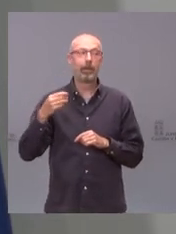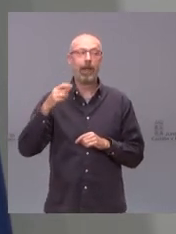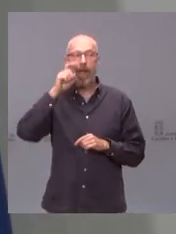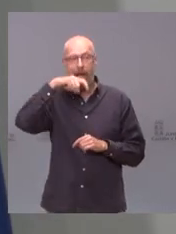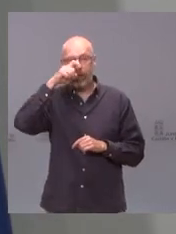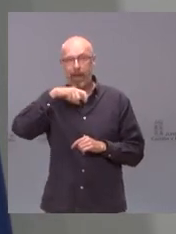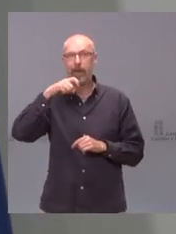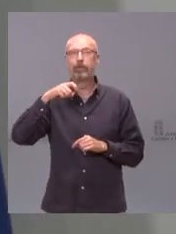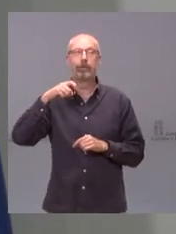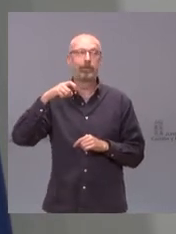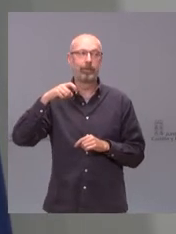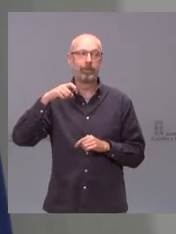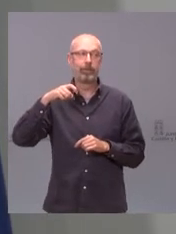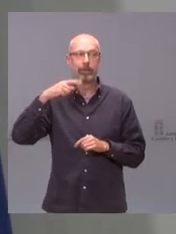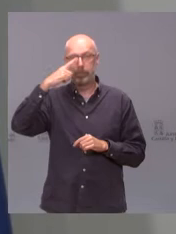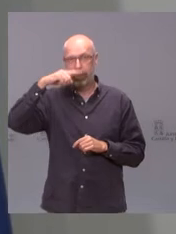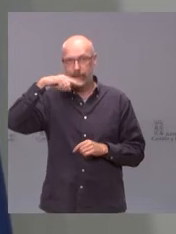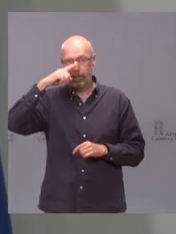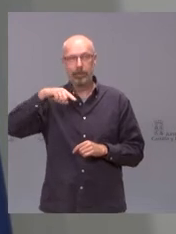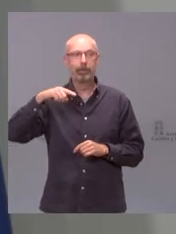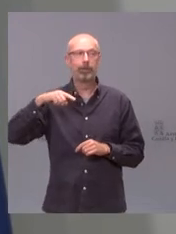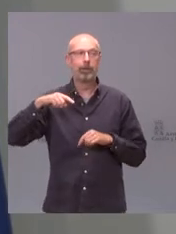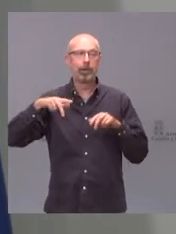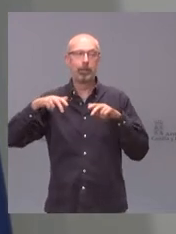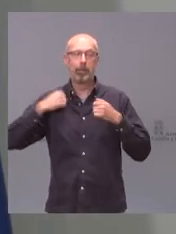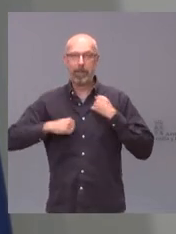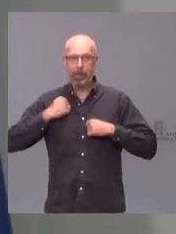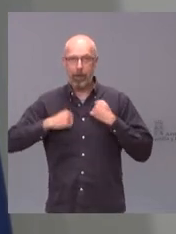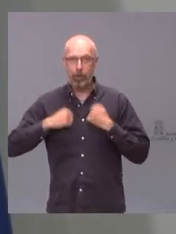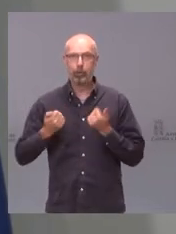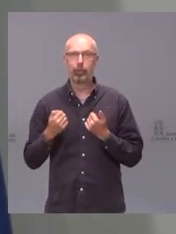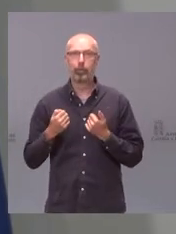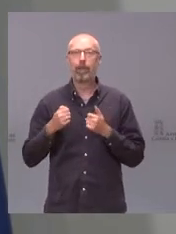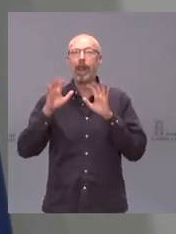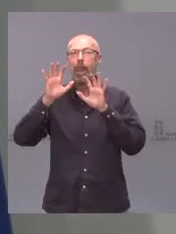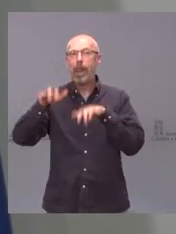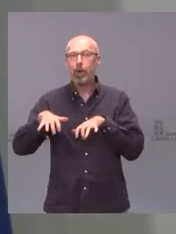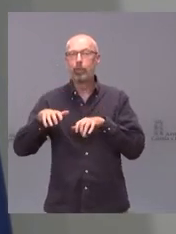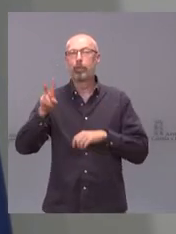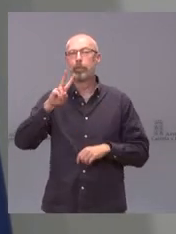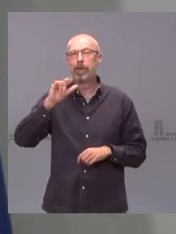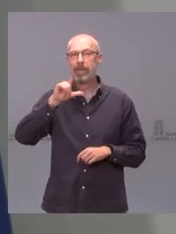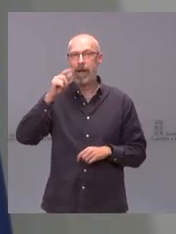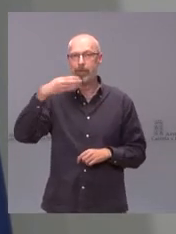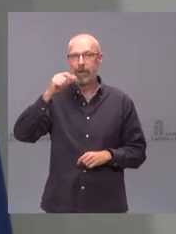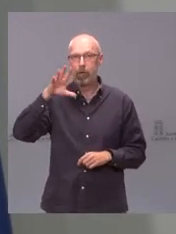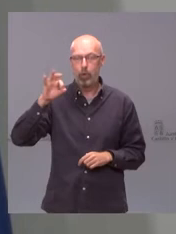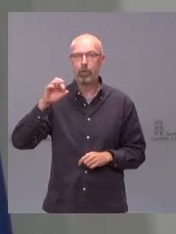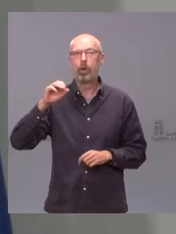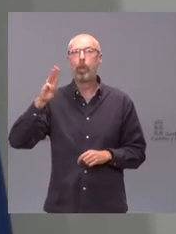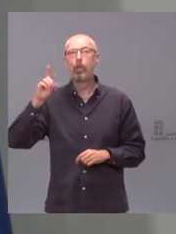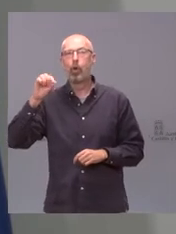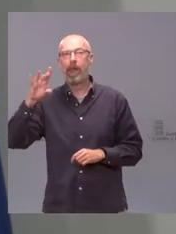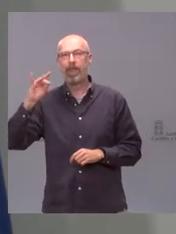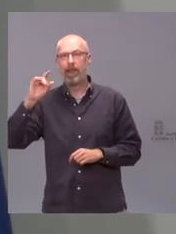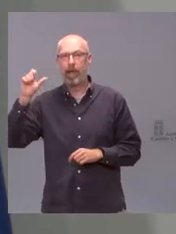Cervera de Pisuerga y Venta de Baños. En León, Villablino y La Pola de Gordón. En Salamanca, Santa Marta